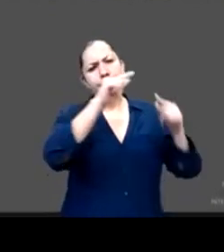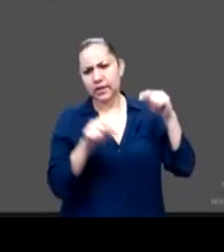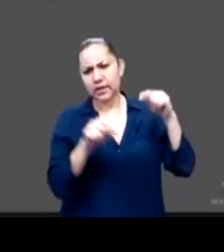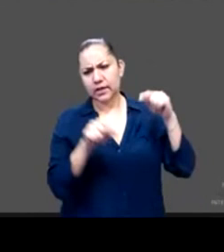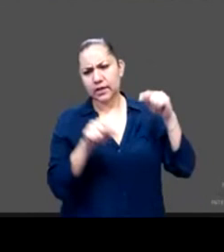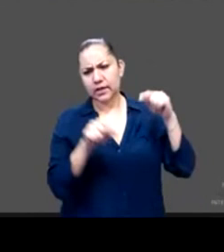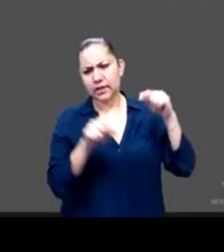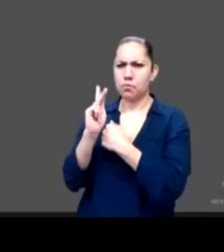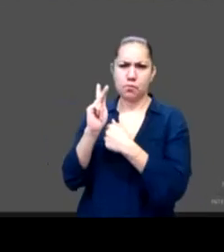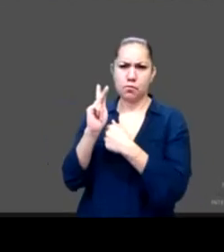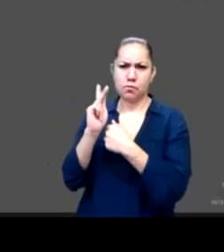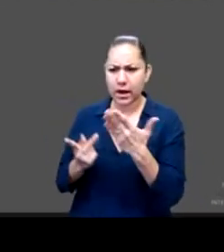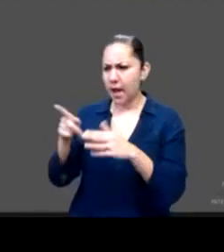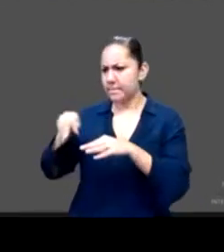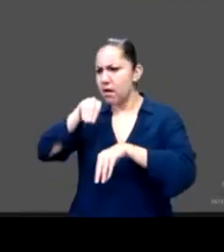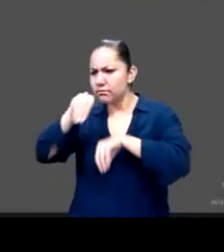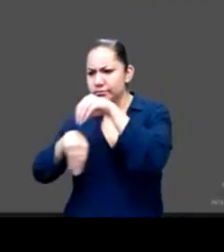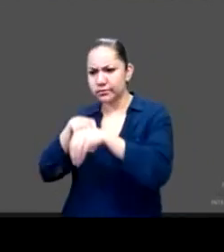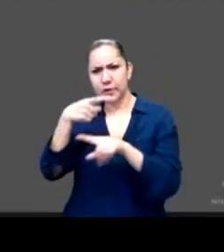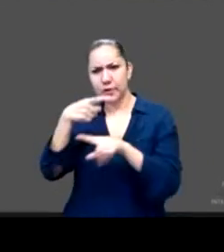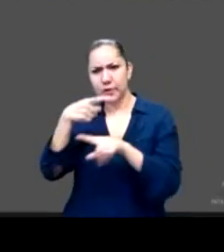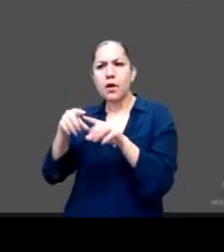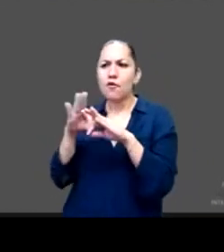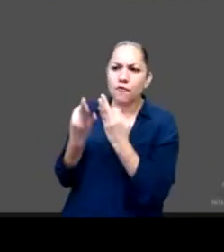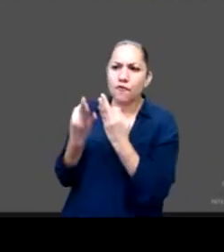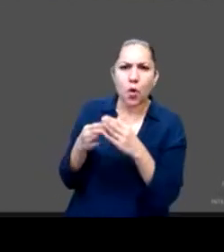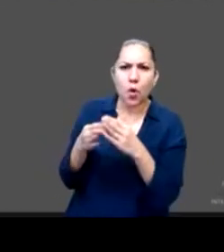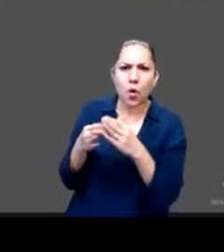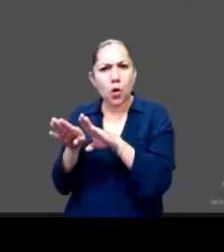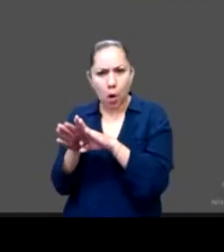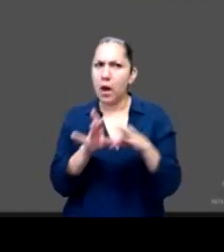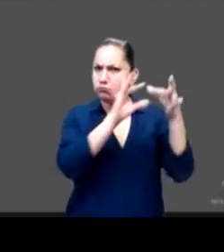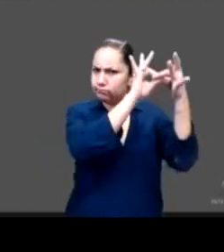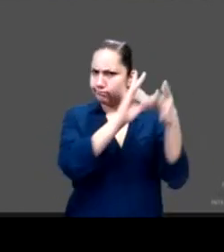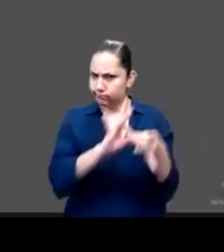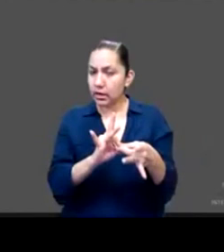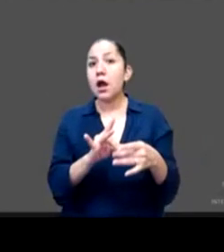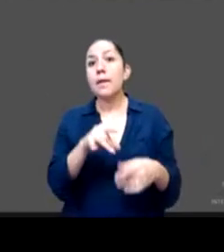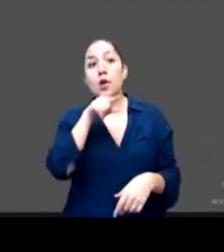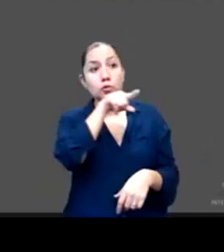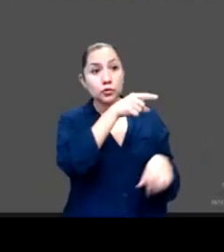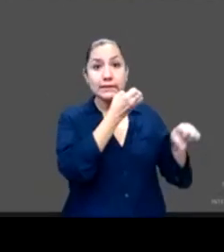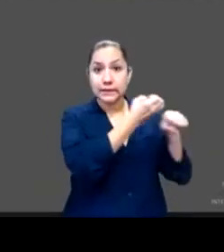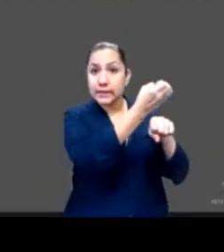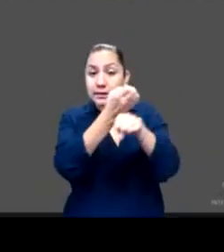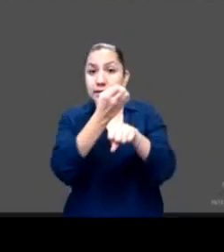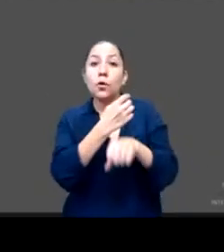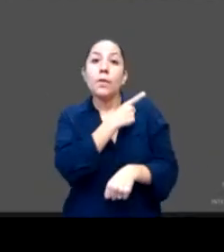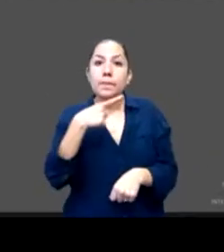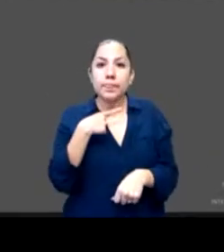construye andamiaje metodológico. El nivel estatal tiene la responsabilidad de facilitar la implementación